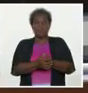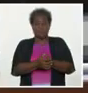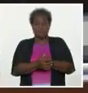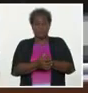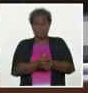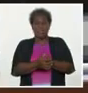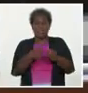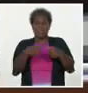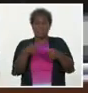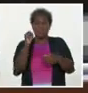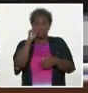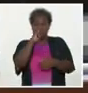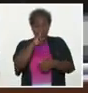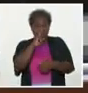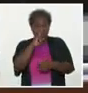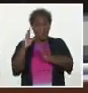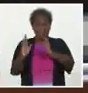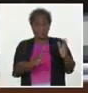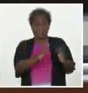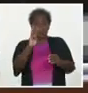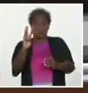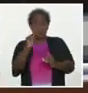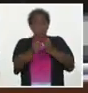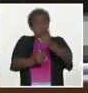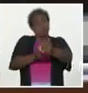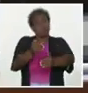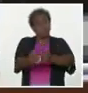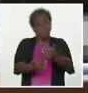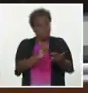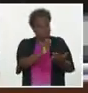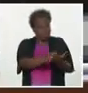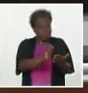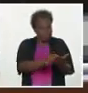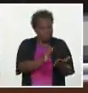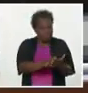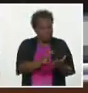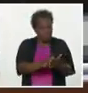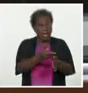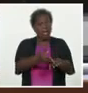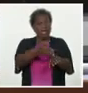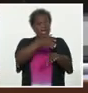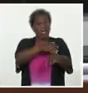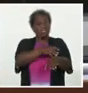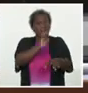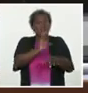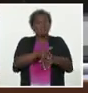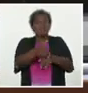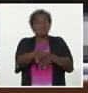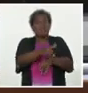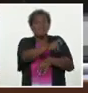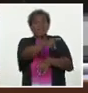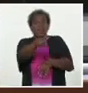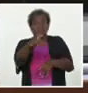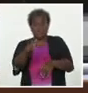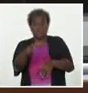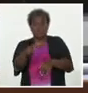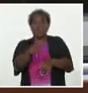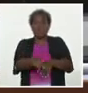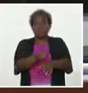terminar el fase 3, hay que procesar el fase 3, hay que registrar, antes de poder ir a una campaña de vacunación, mientras tanto vamos a ir trabajando